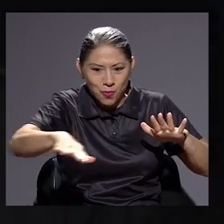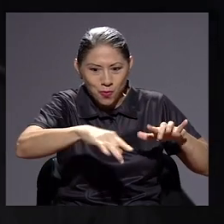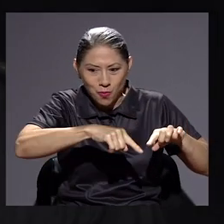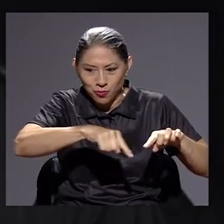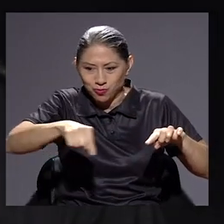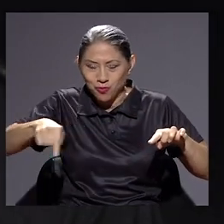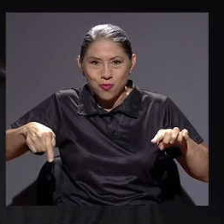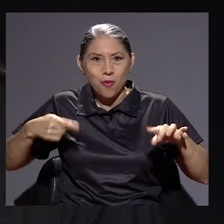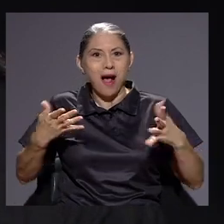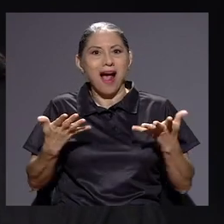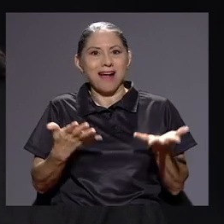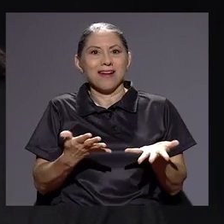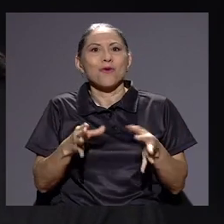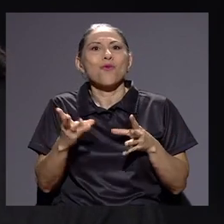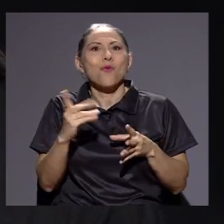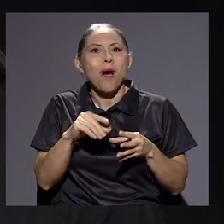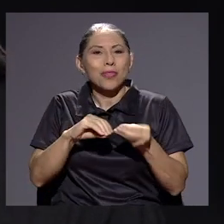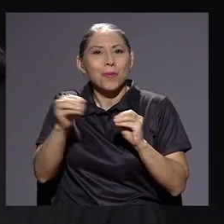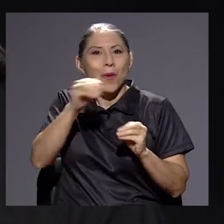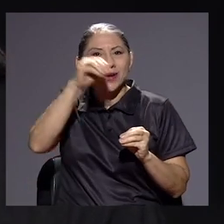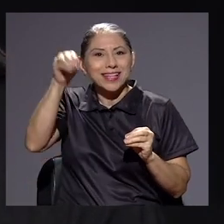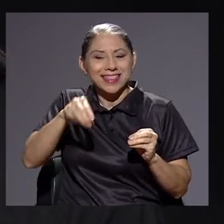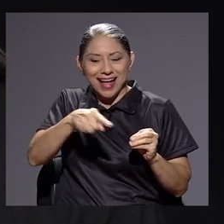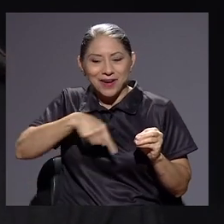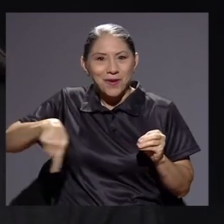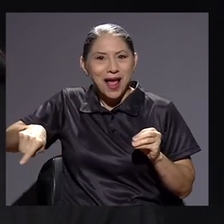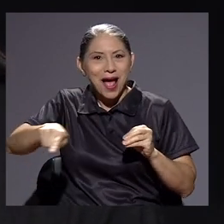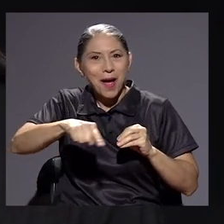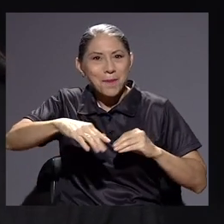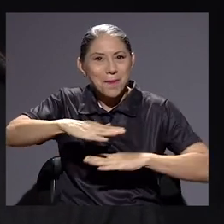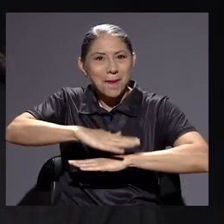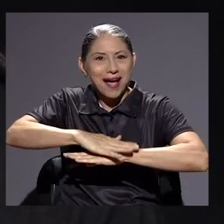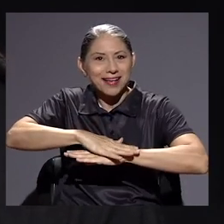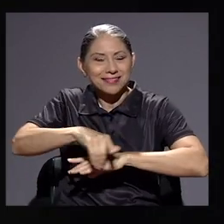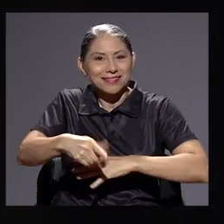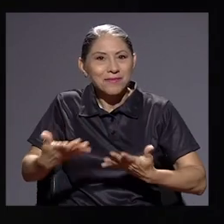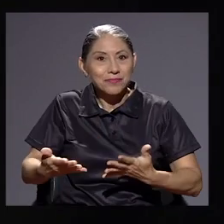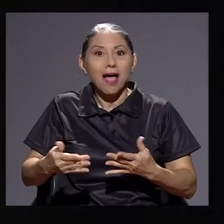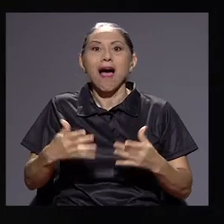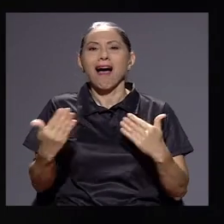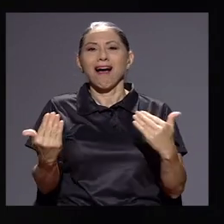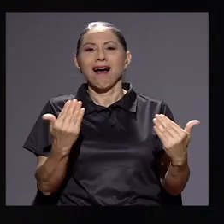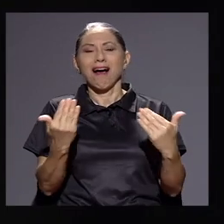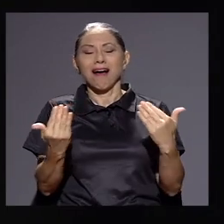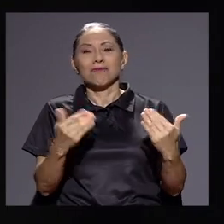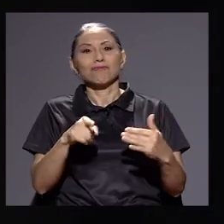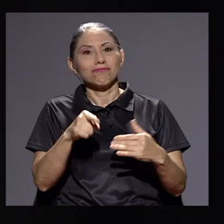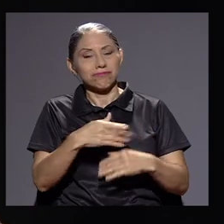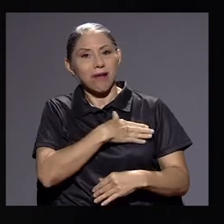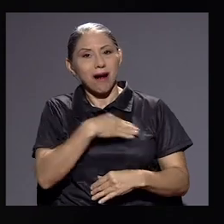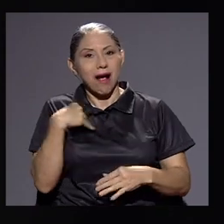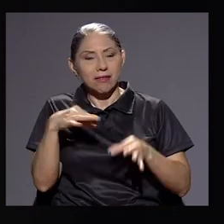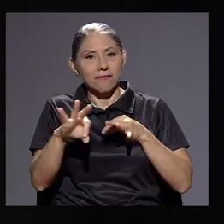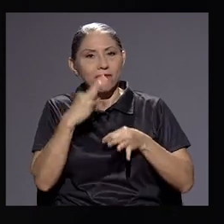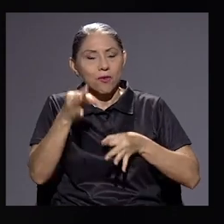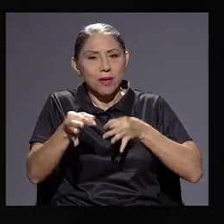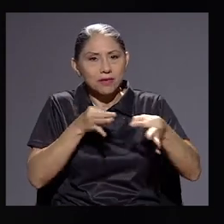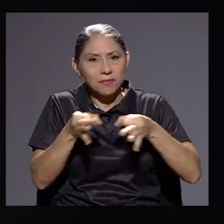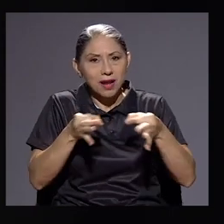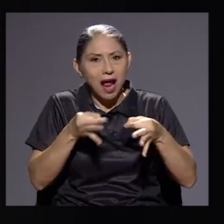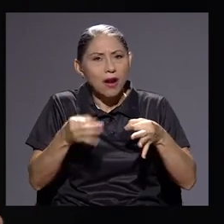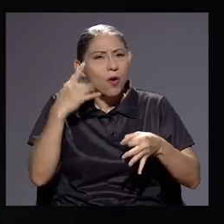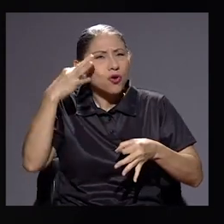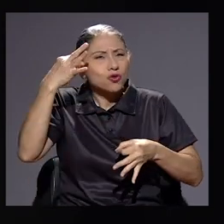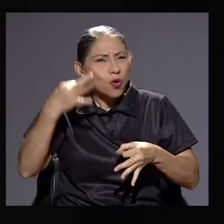Me encanta esa forma de explicarlo. Creo que con eso nos permitimos entrar en torno a que existen otras categorías que